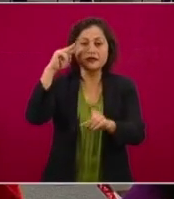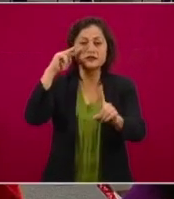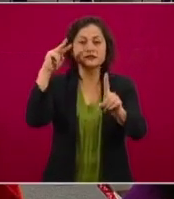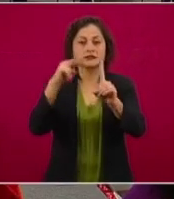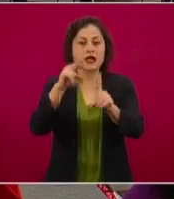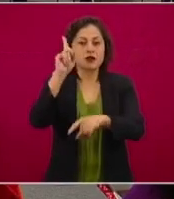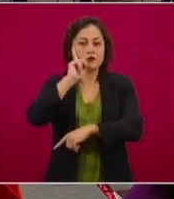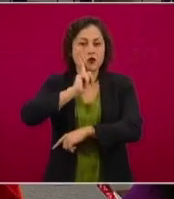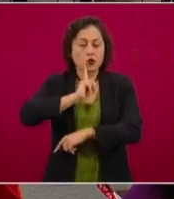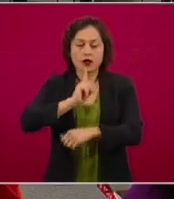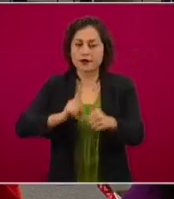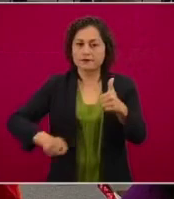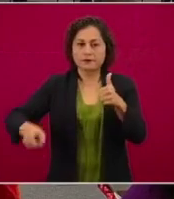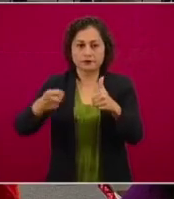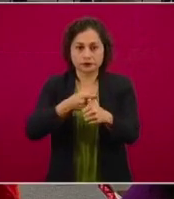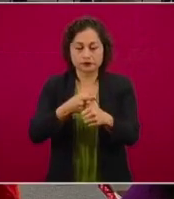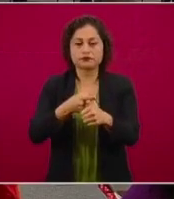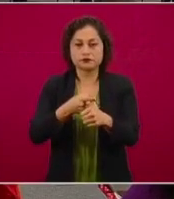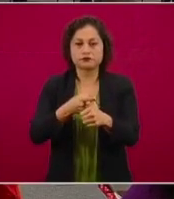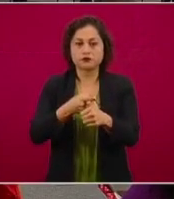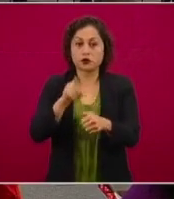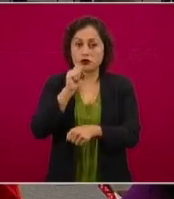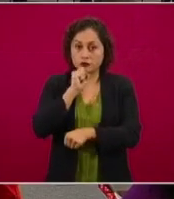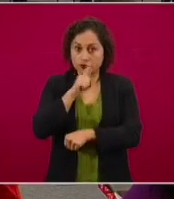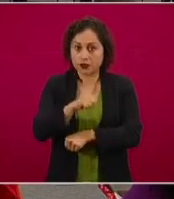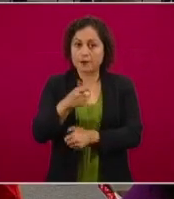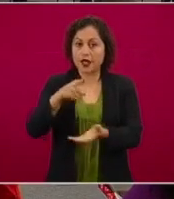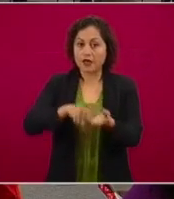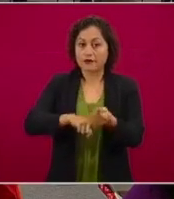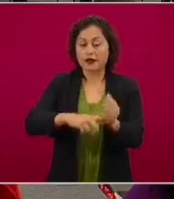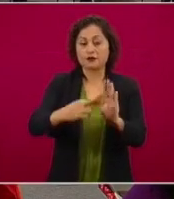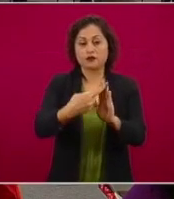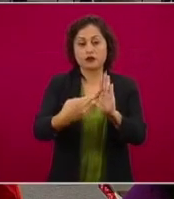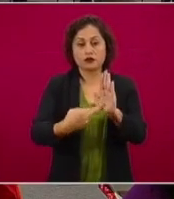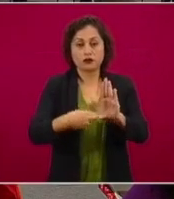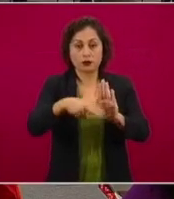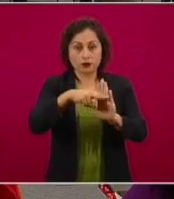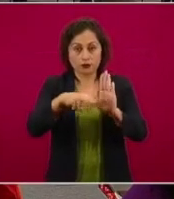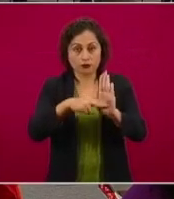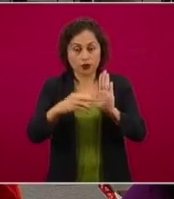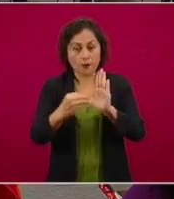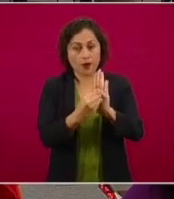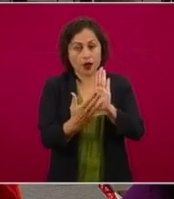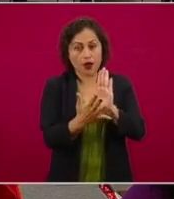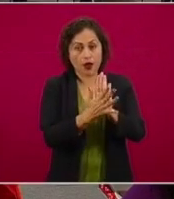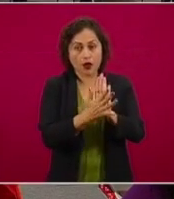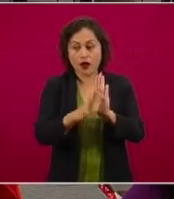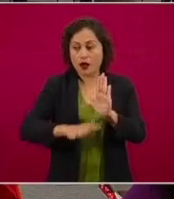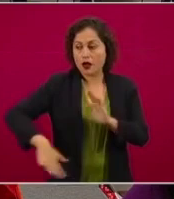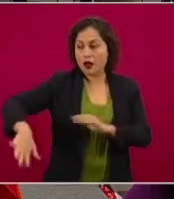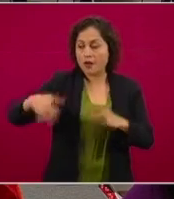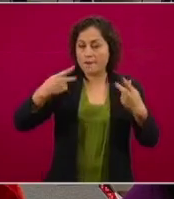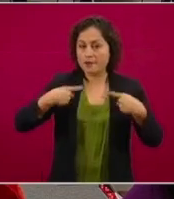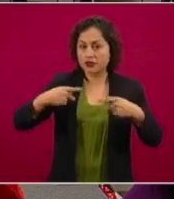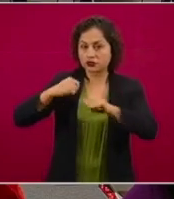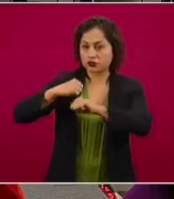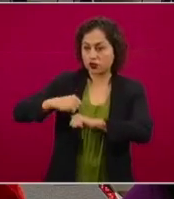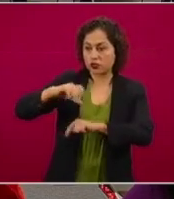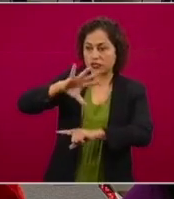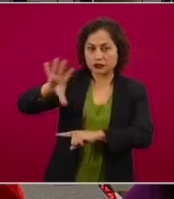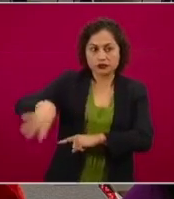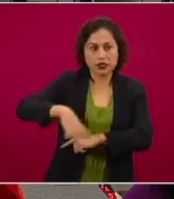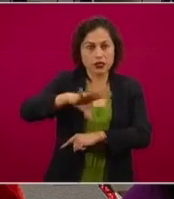ha sido invisibilizado desde la normativa que la mayoría de las personas buscadoras en este país